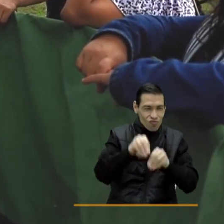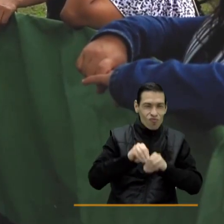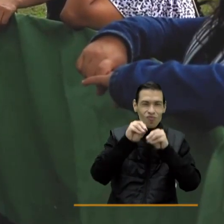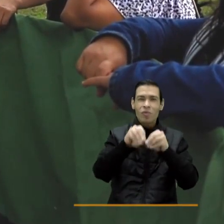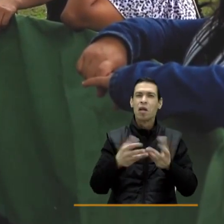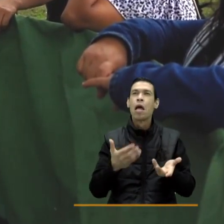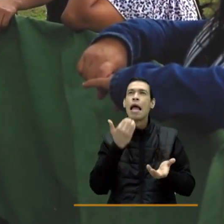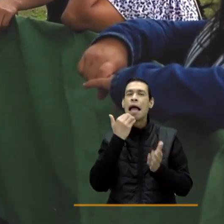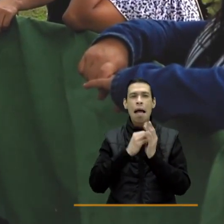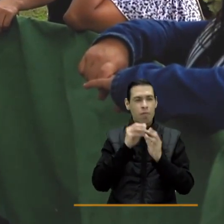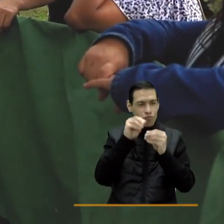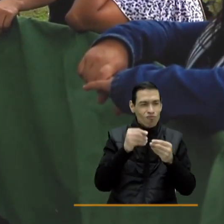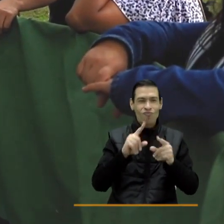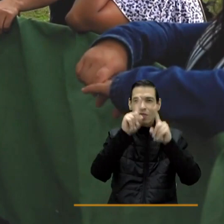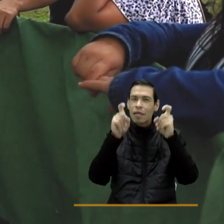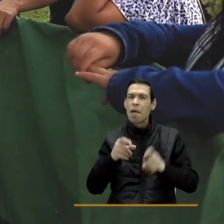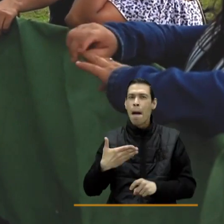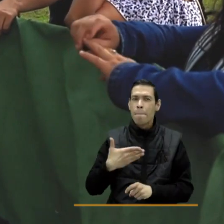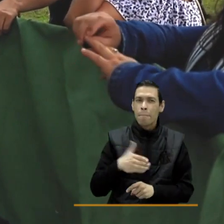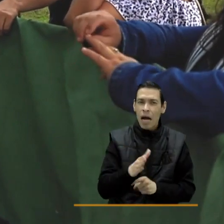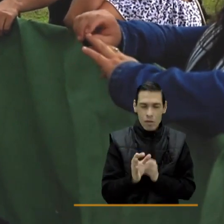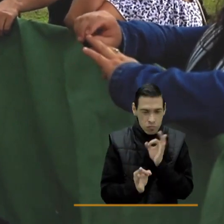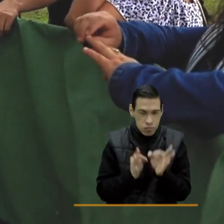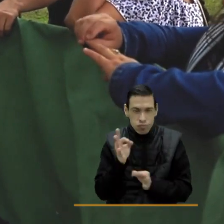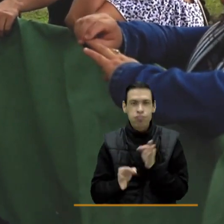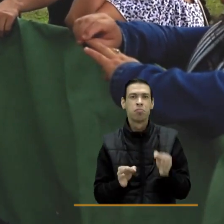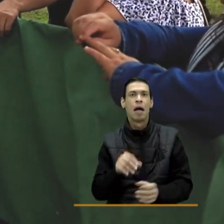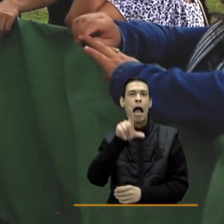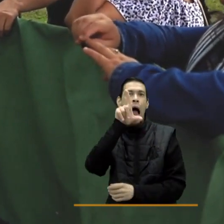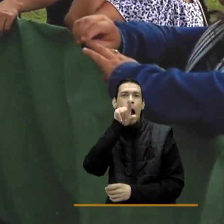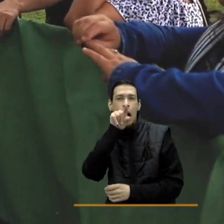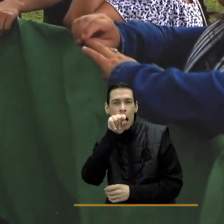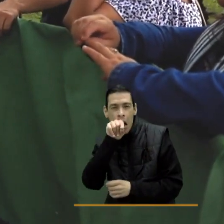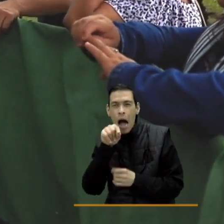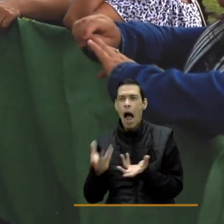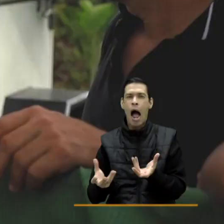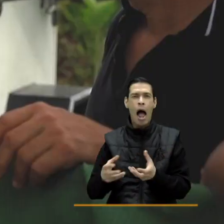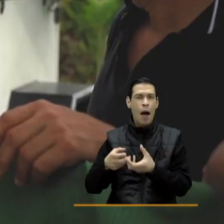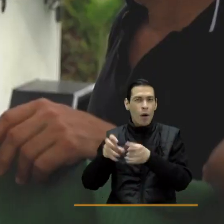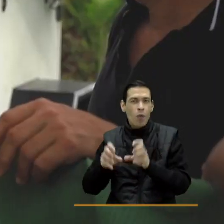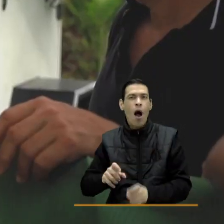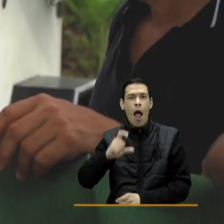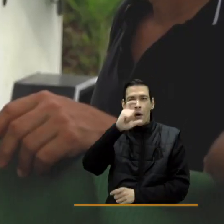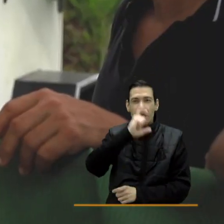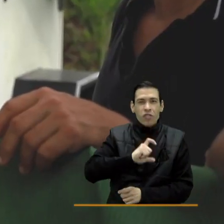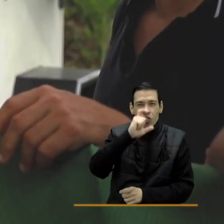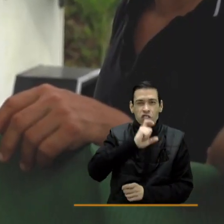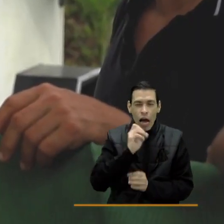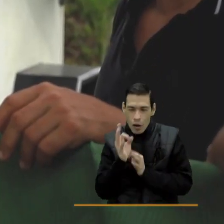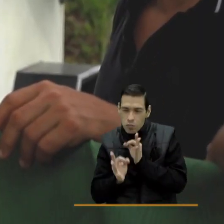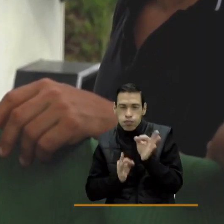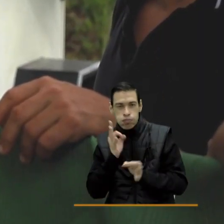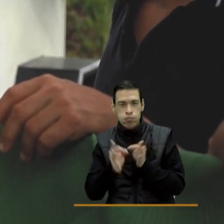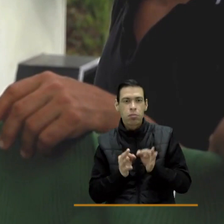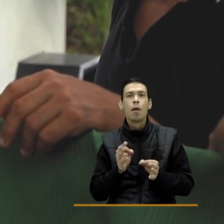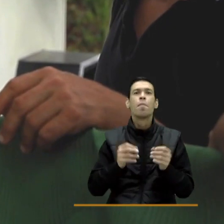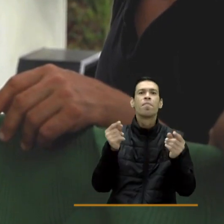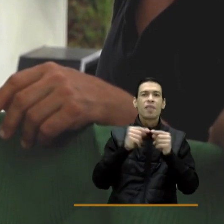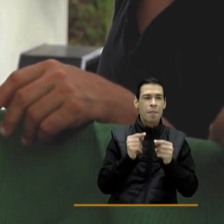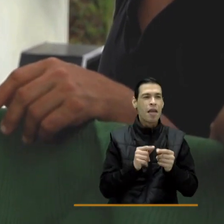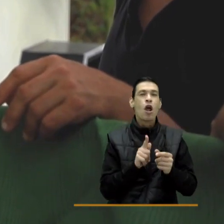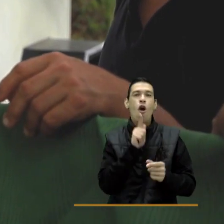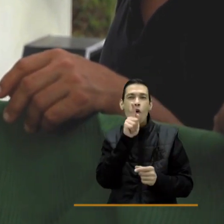área pecuaria como es en la piscícola, como es también en el tema de producción de aves, también de producción de cerdos y todo lo que tiene que ver con